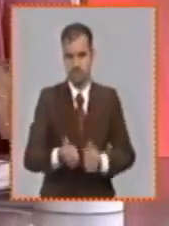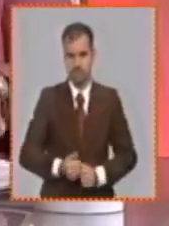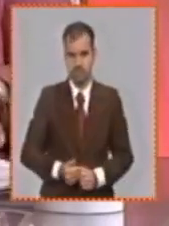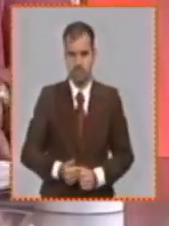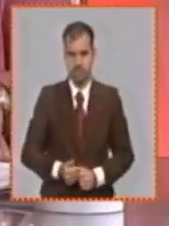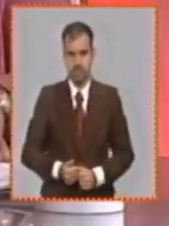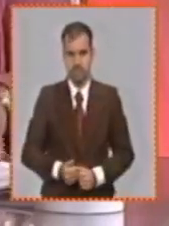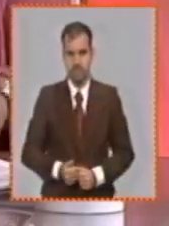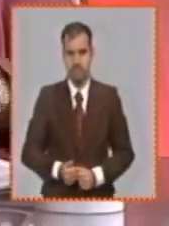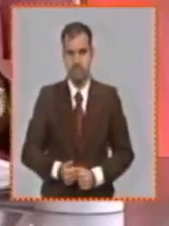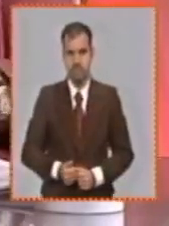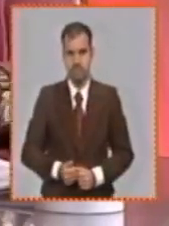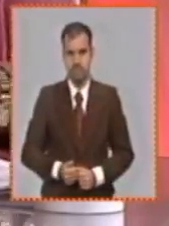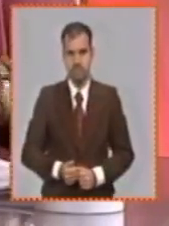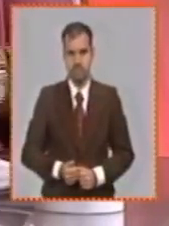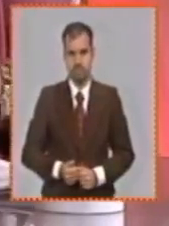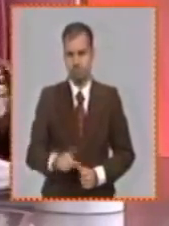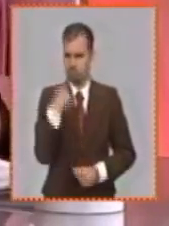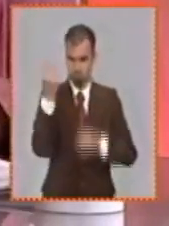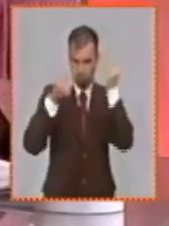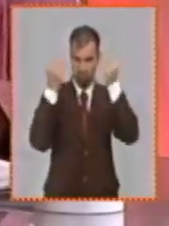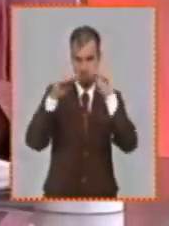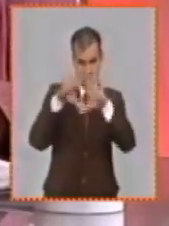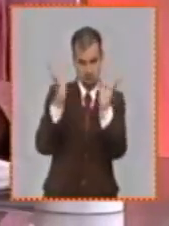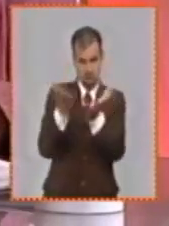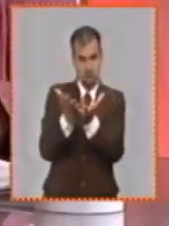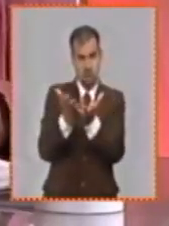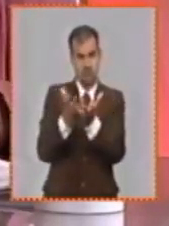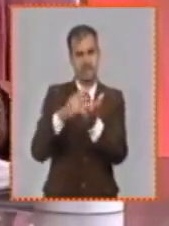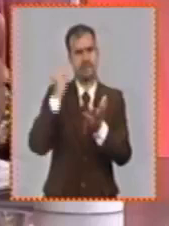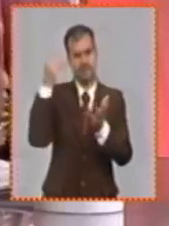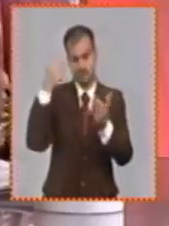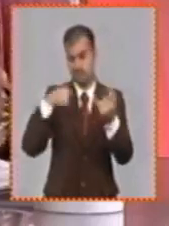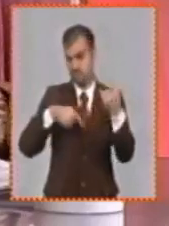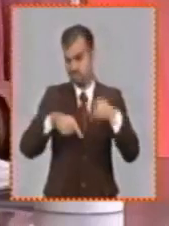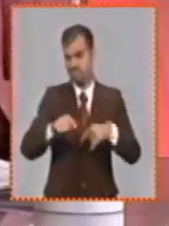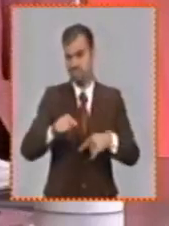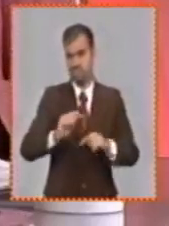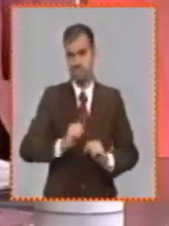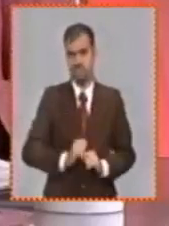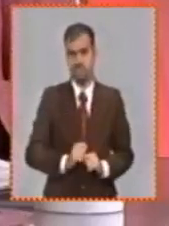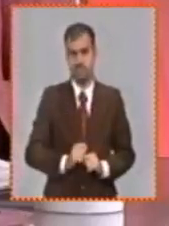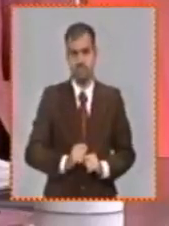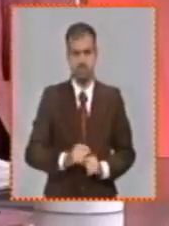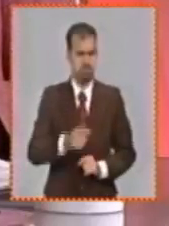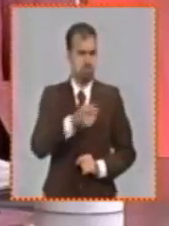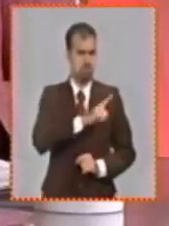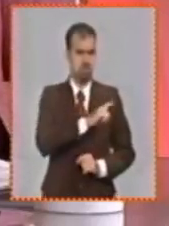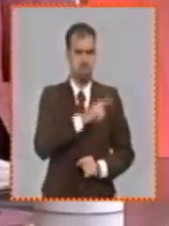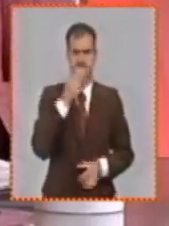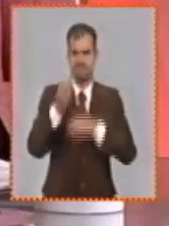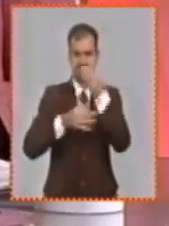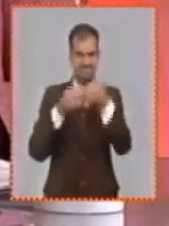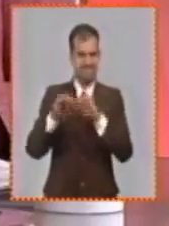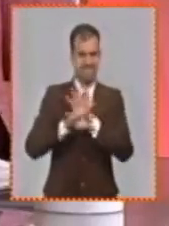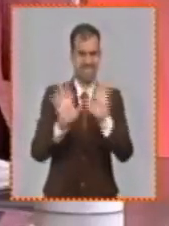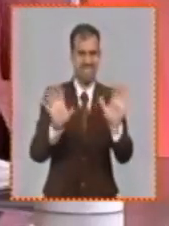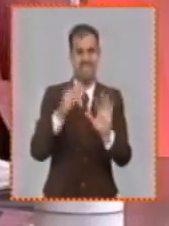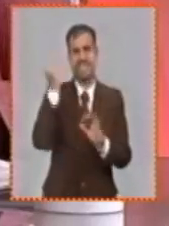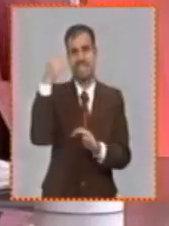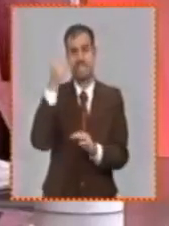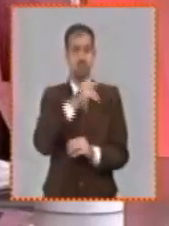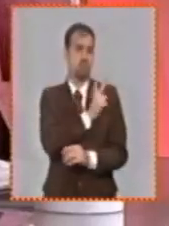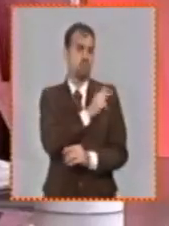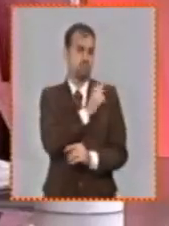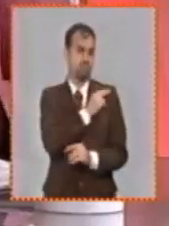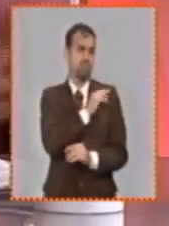todos estos aspectos y realmente los días en que estamos incluso lo explicaba en días anteriores el compañero Marino